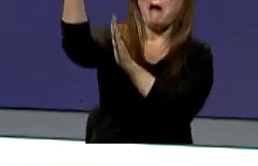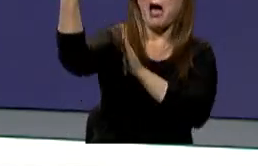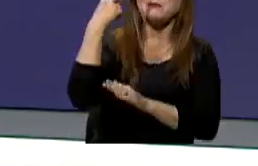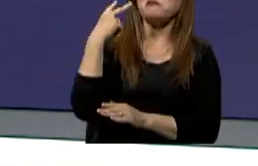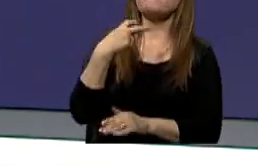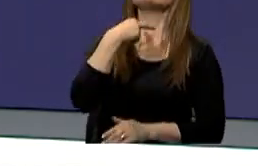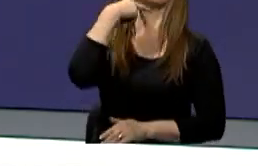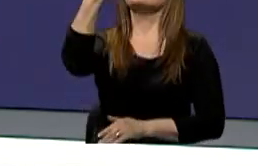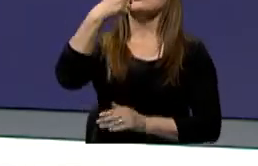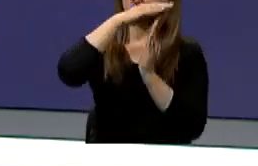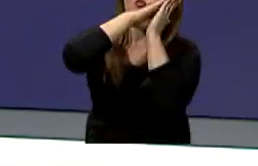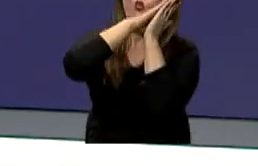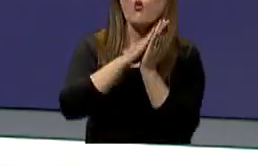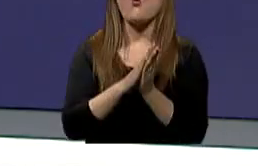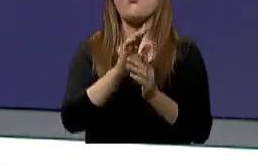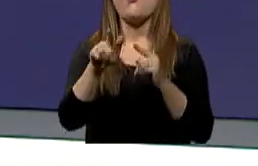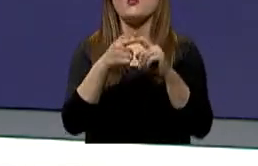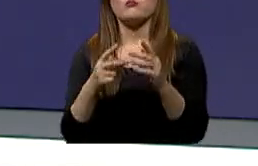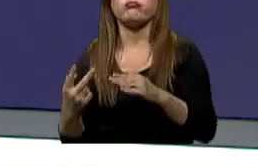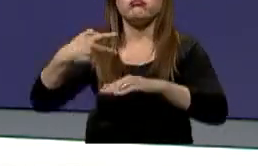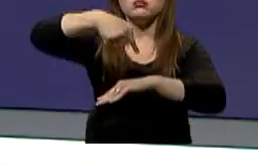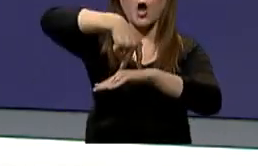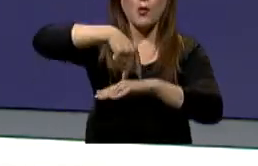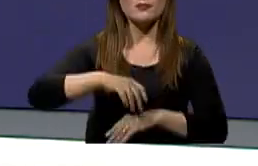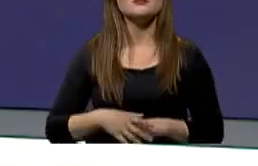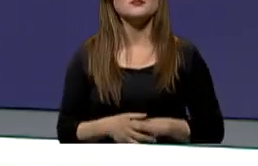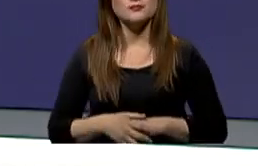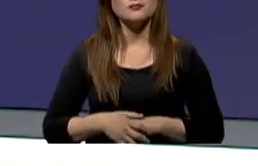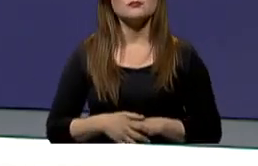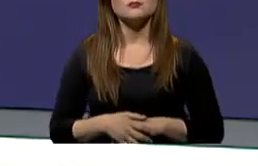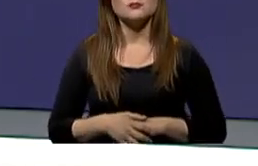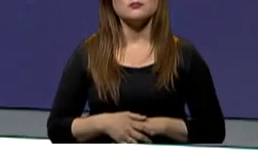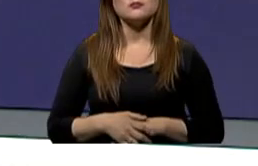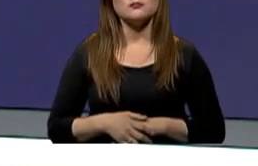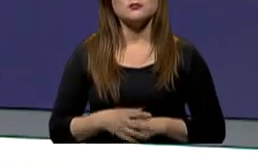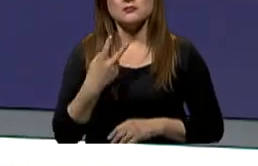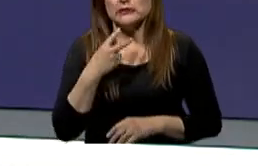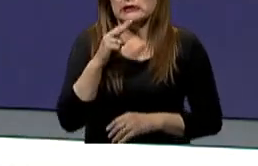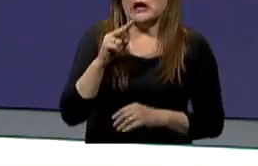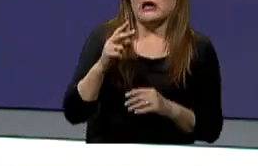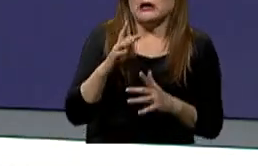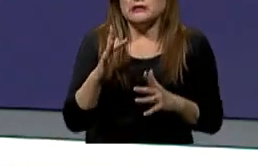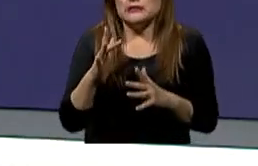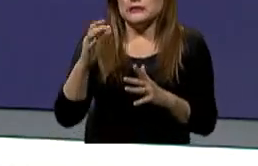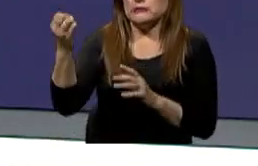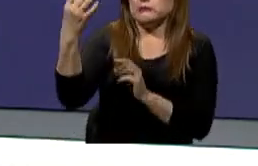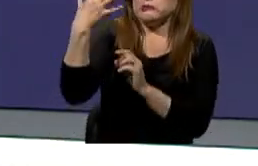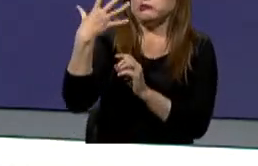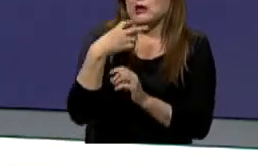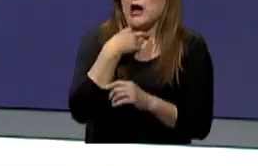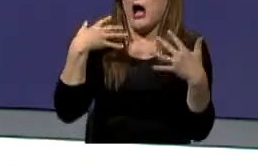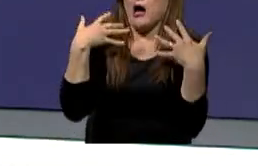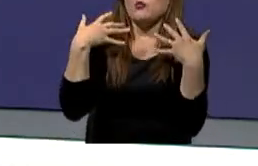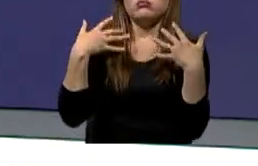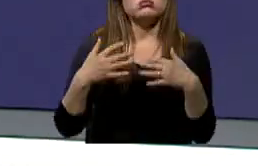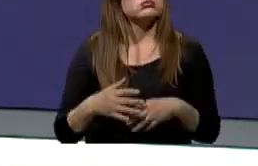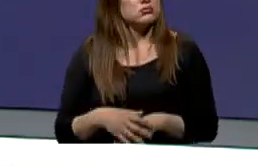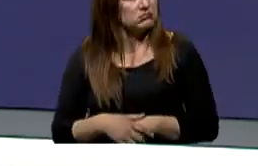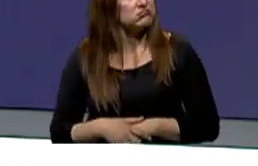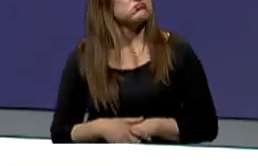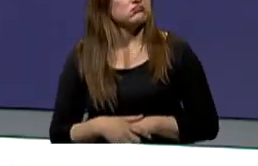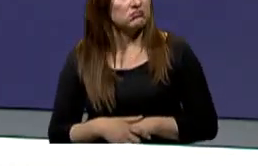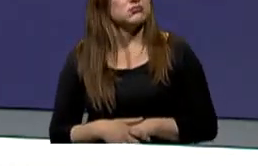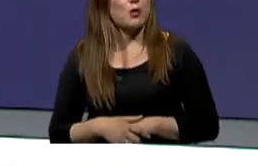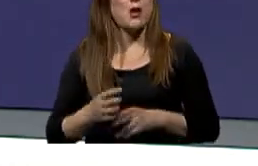pacientes cuando se duermen o cuando se levantan. Esta se les llama alucinaciones vívidas y a menudo pueden ser inclusive aterradoras. Esto de aquí puede